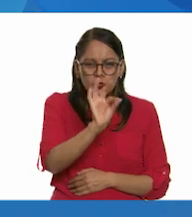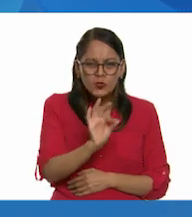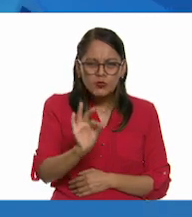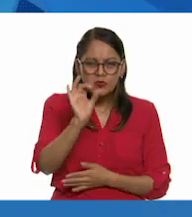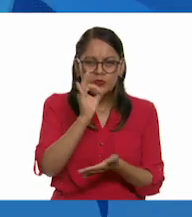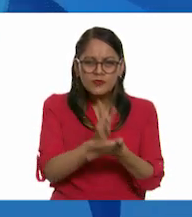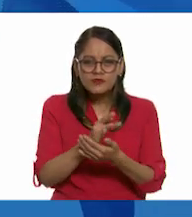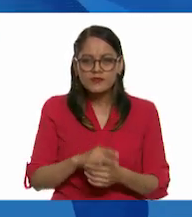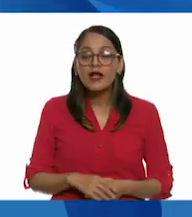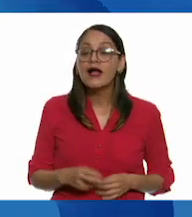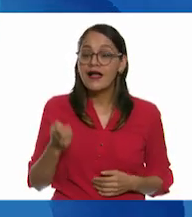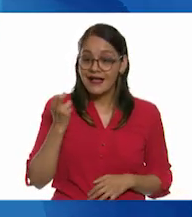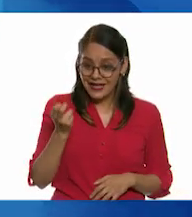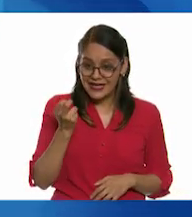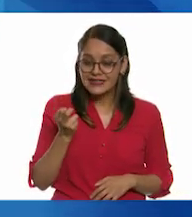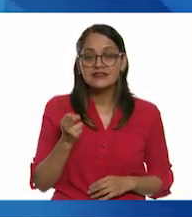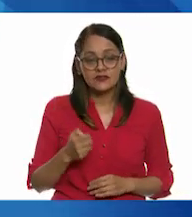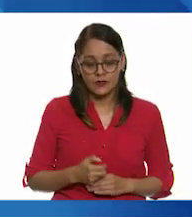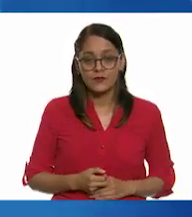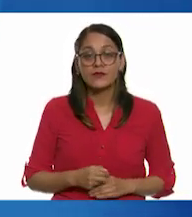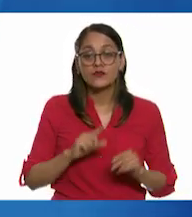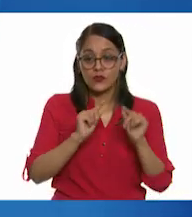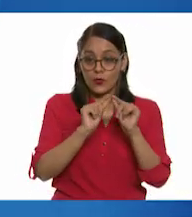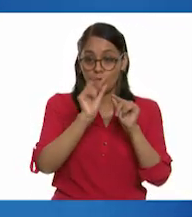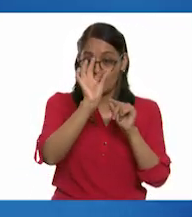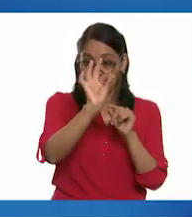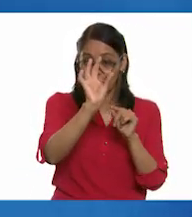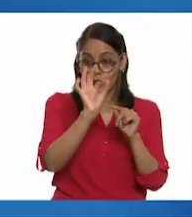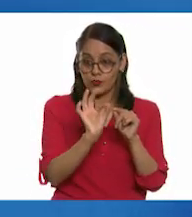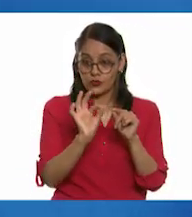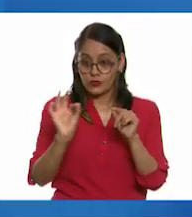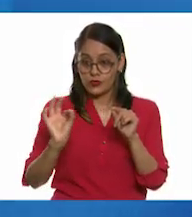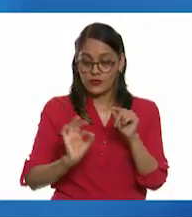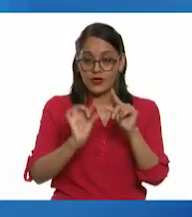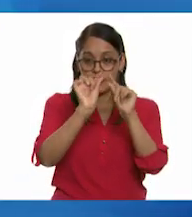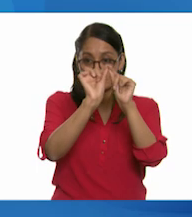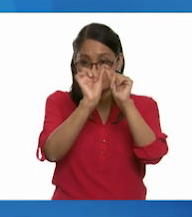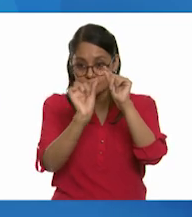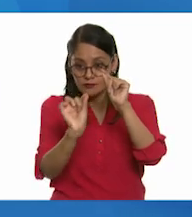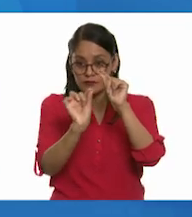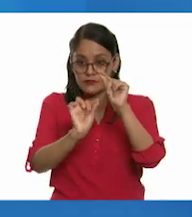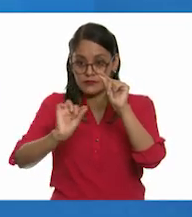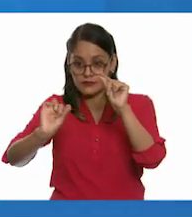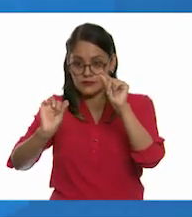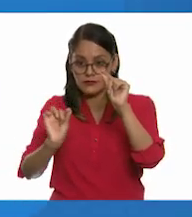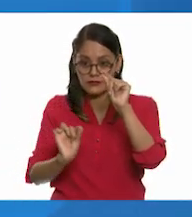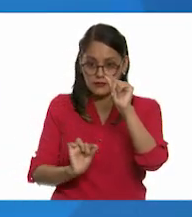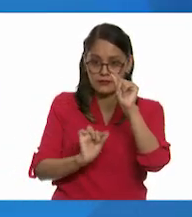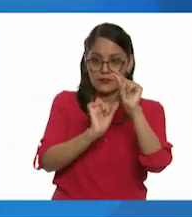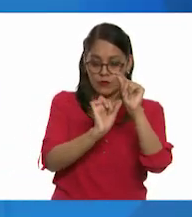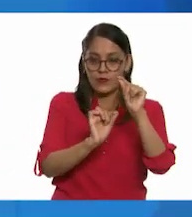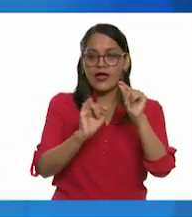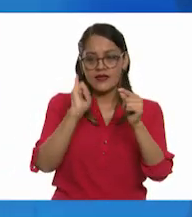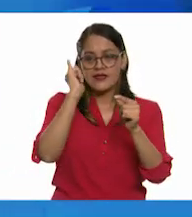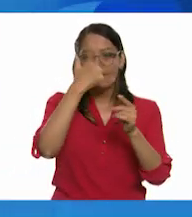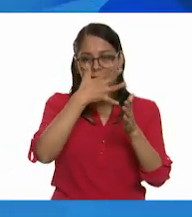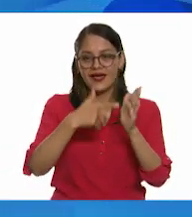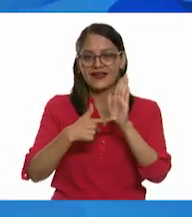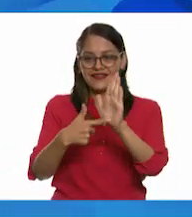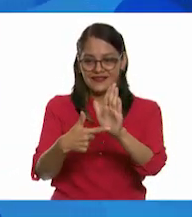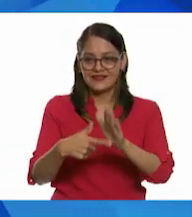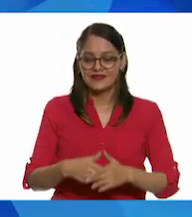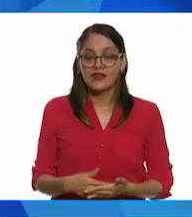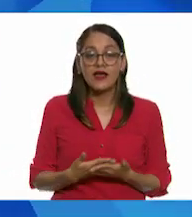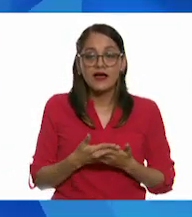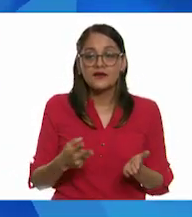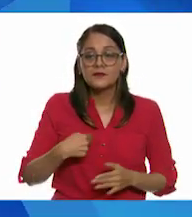Exacto. Es que justamente la unión de cada uno de esos puntos va a descubrir una imagen o una figura. Nosotros, Rita,